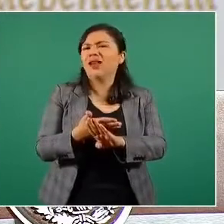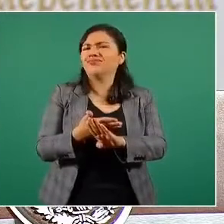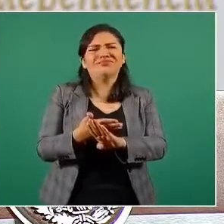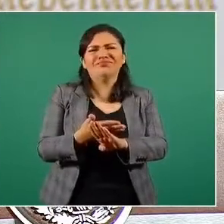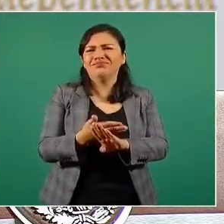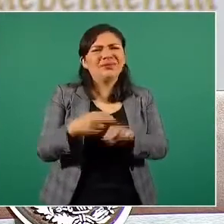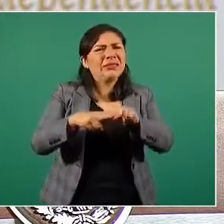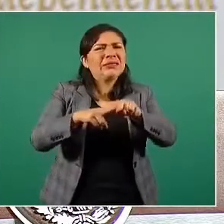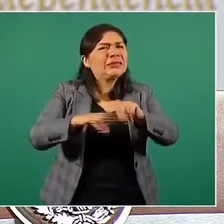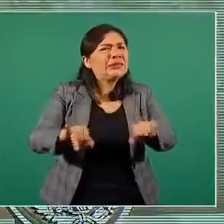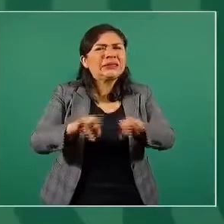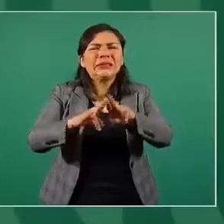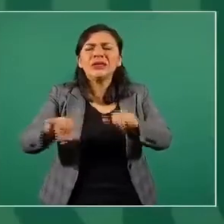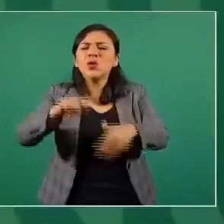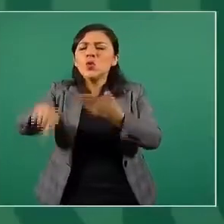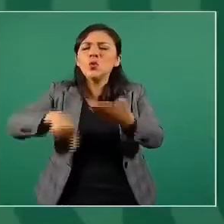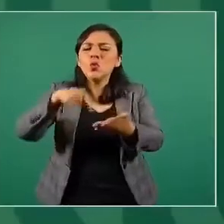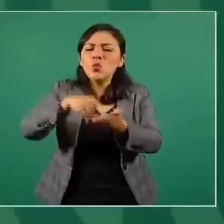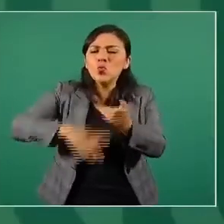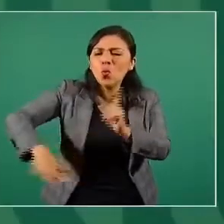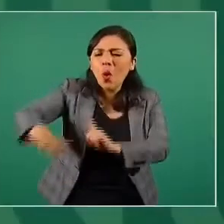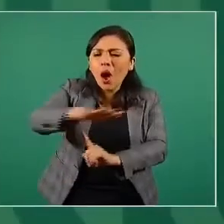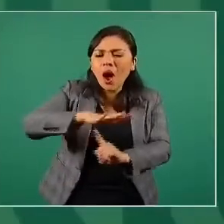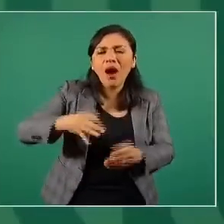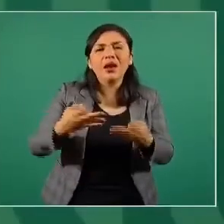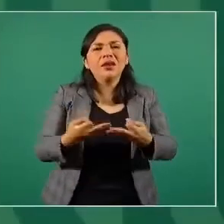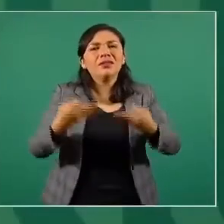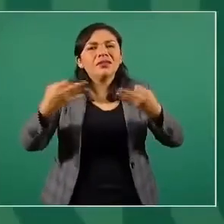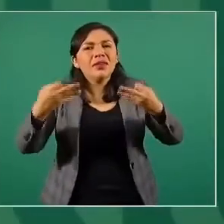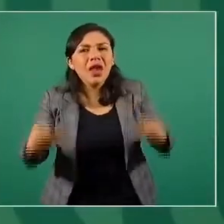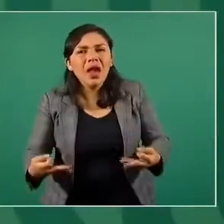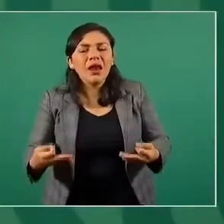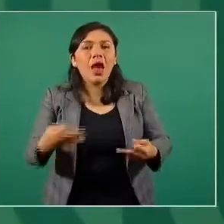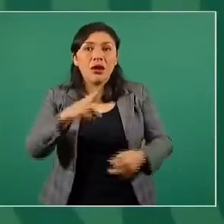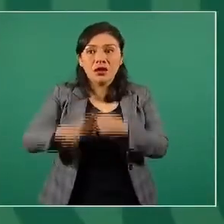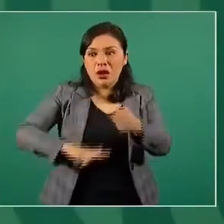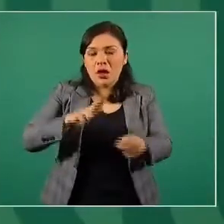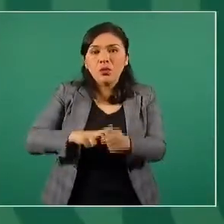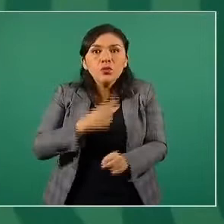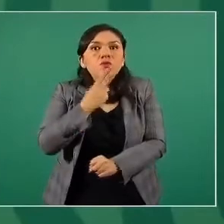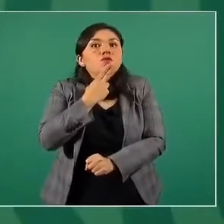área natural,